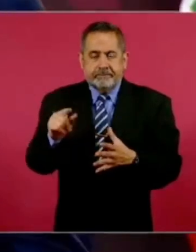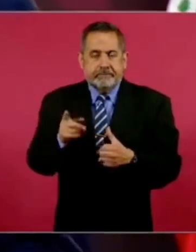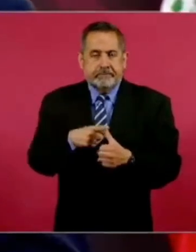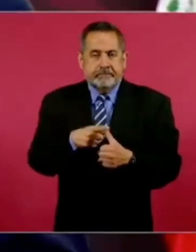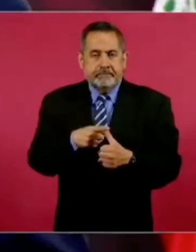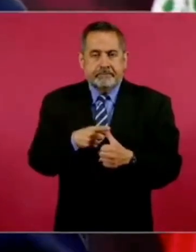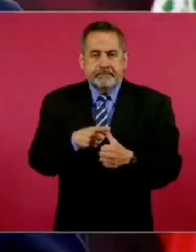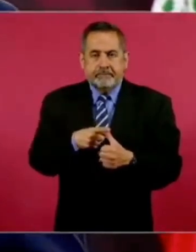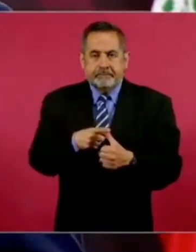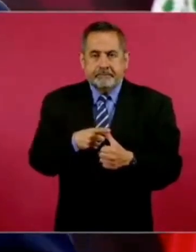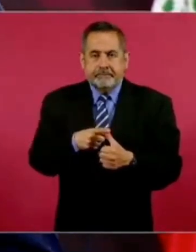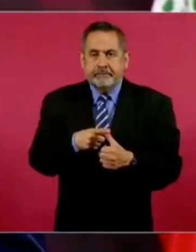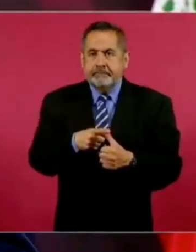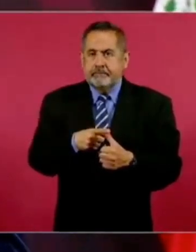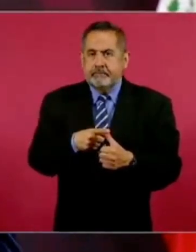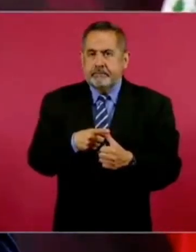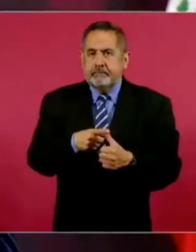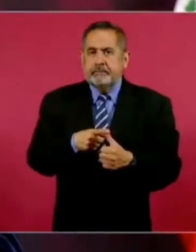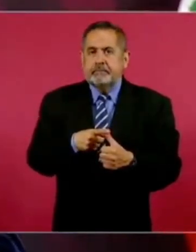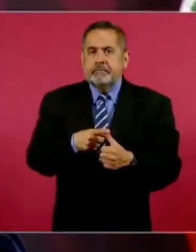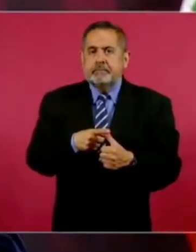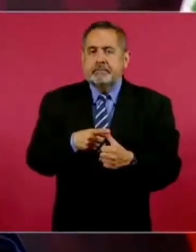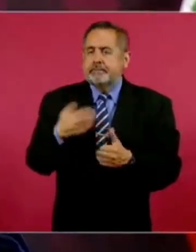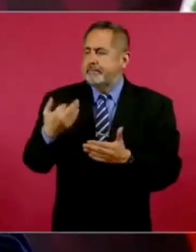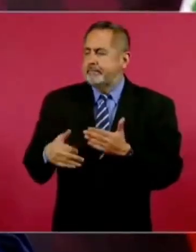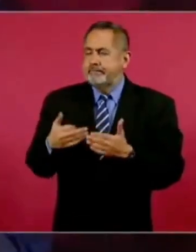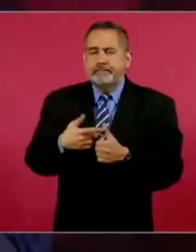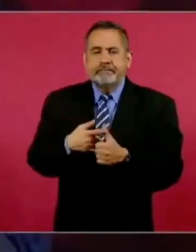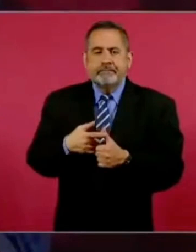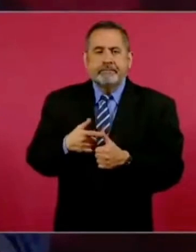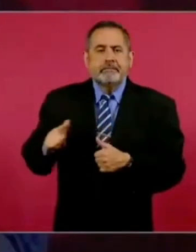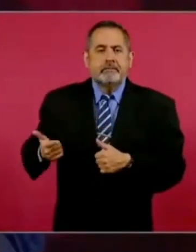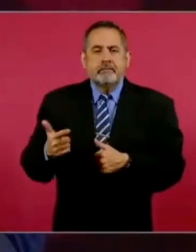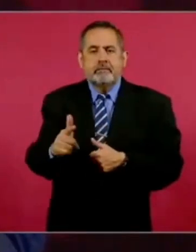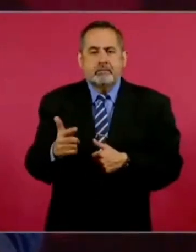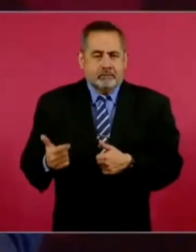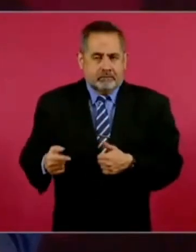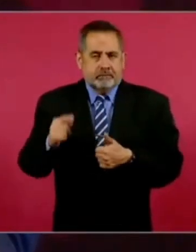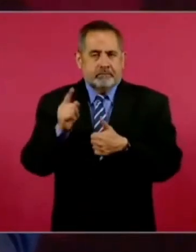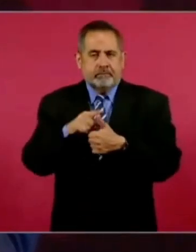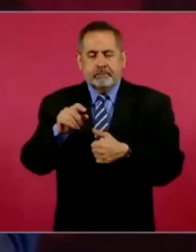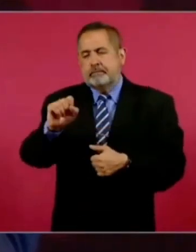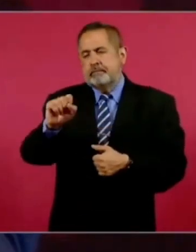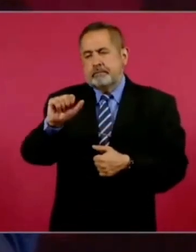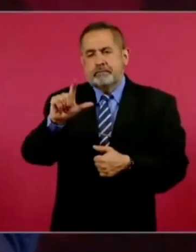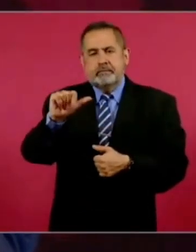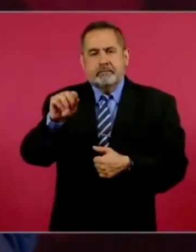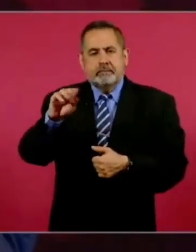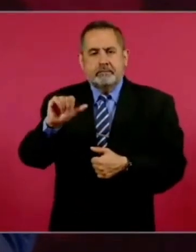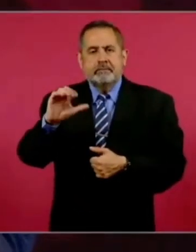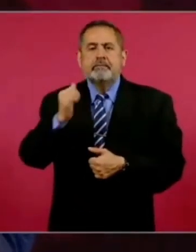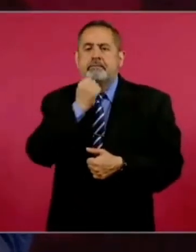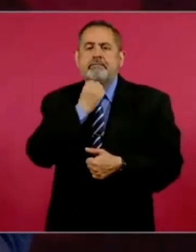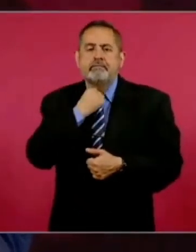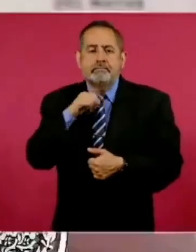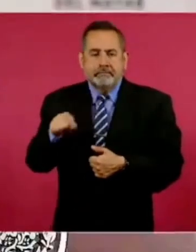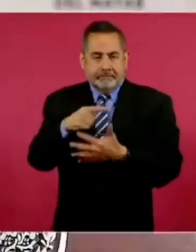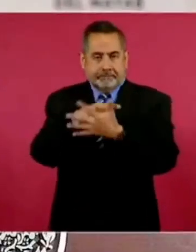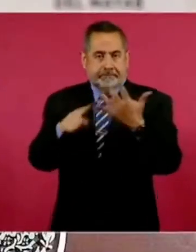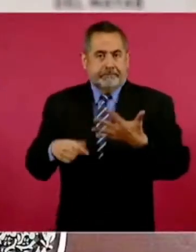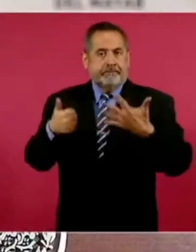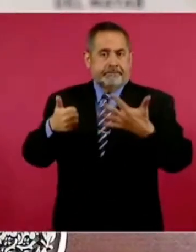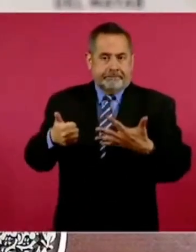me falta la de Guanajuato. Salamanca. La seis.